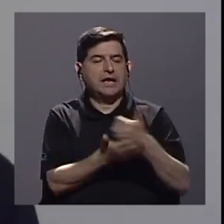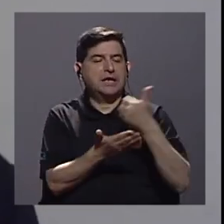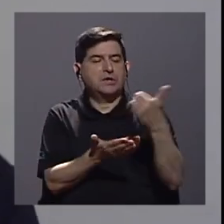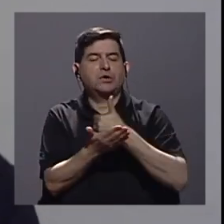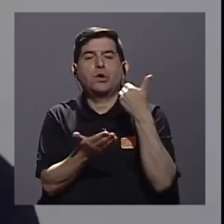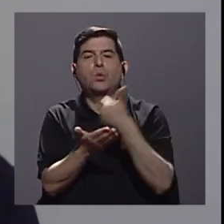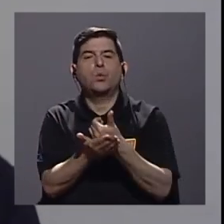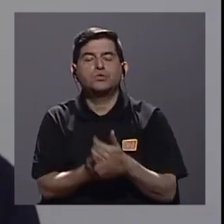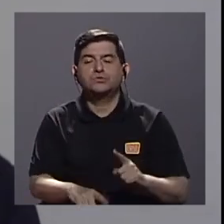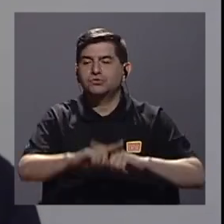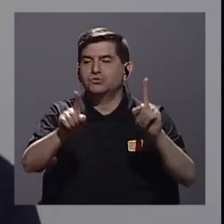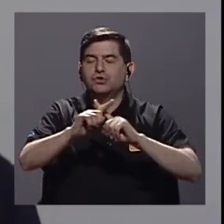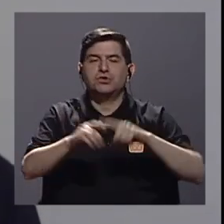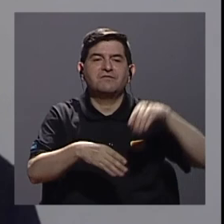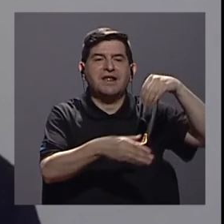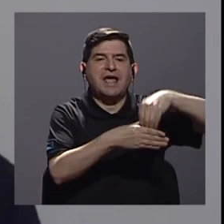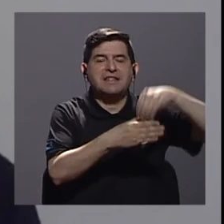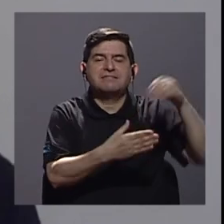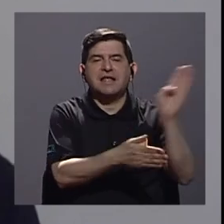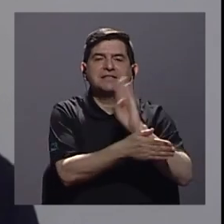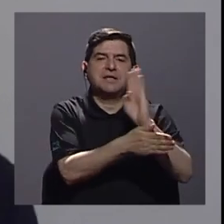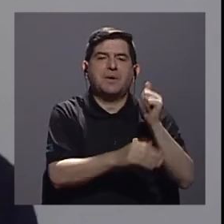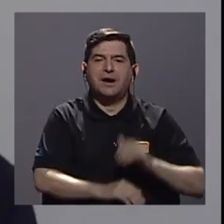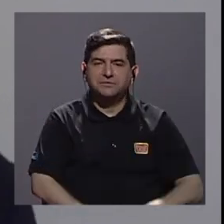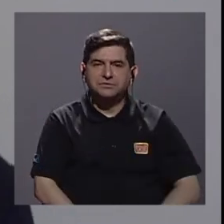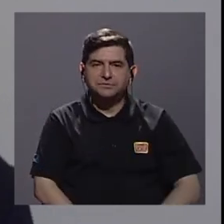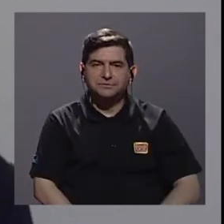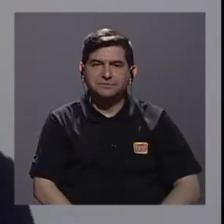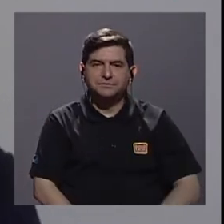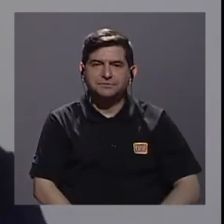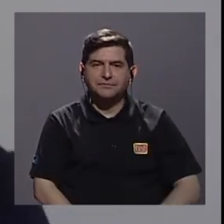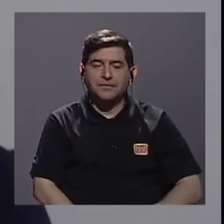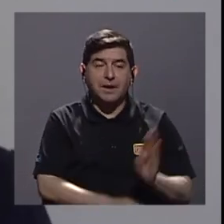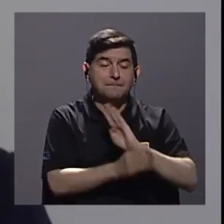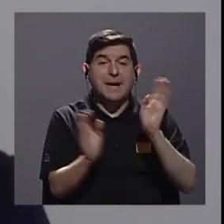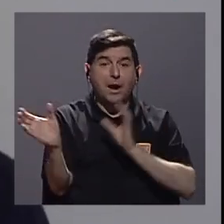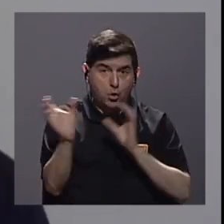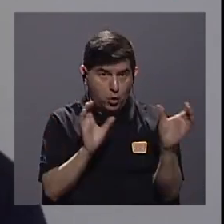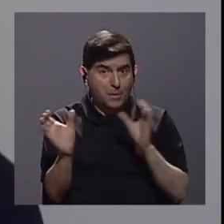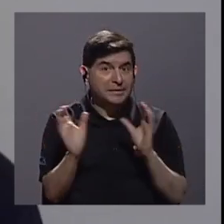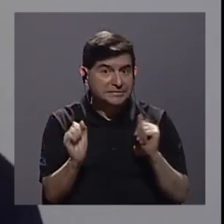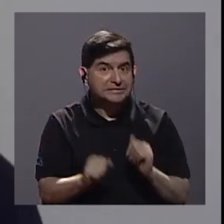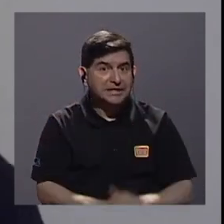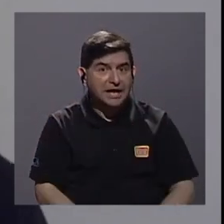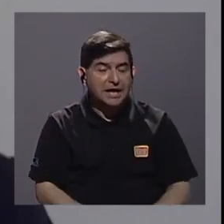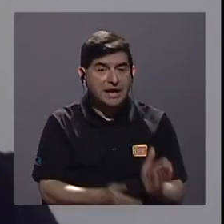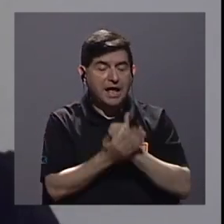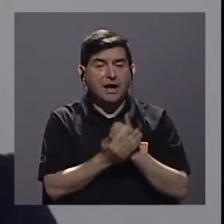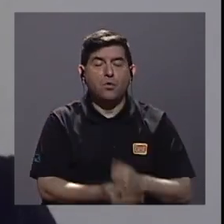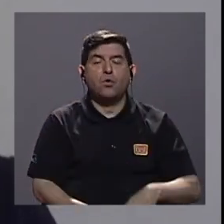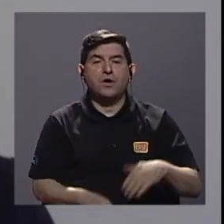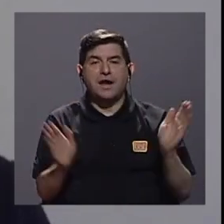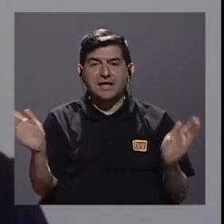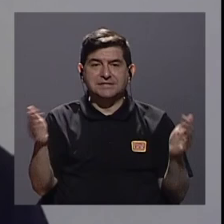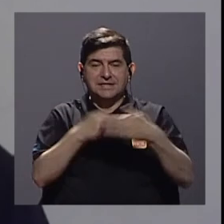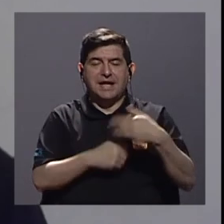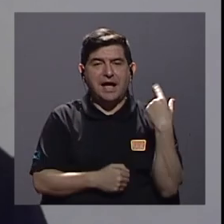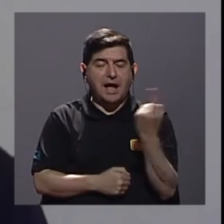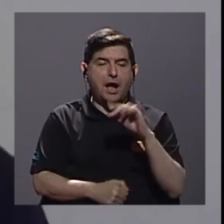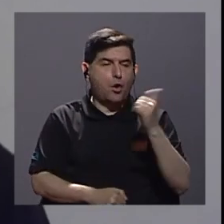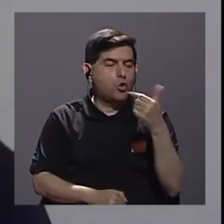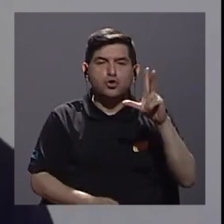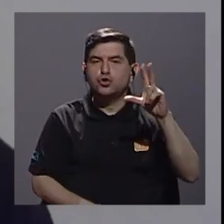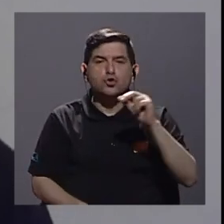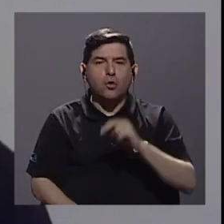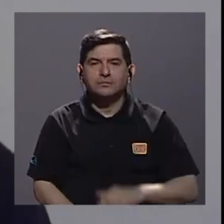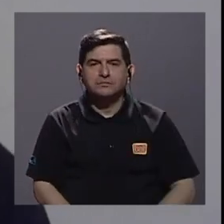en diferentes cuentas bancarias ¿verdad? de bancos comerciales unas están en caja única otras no o